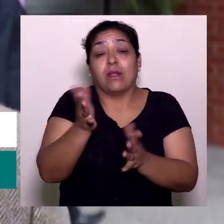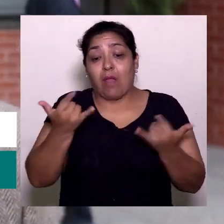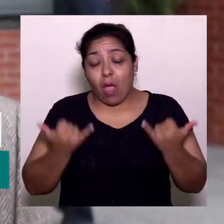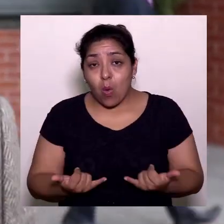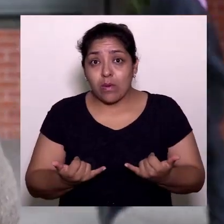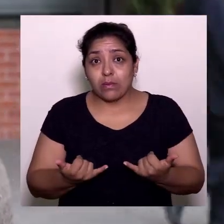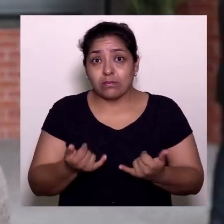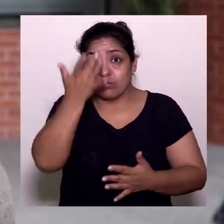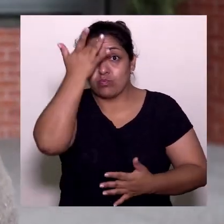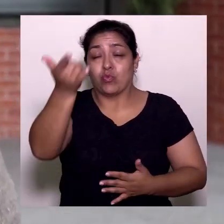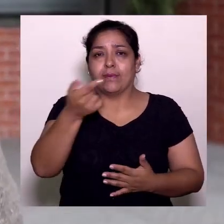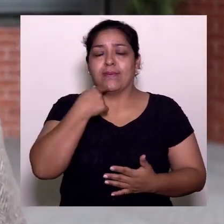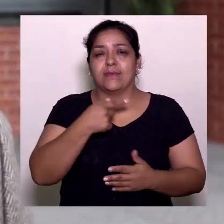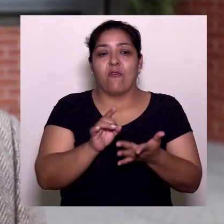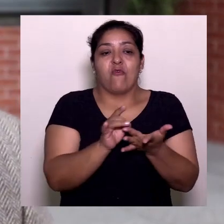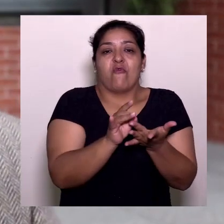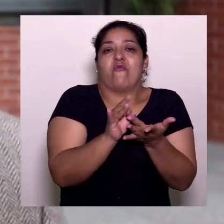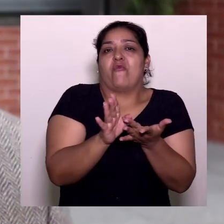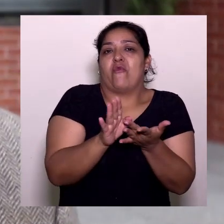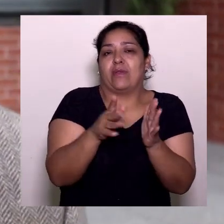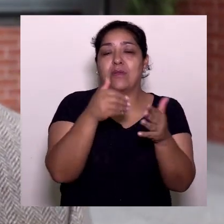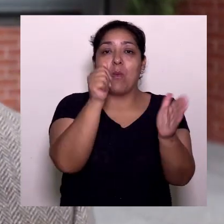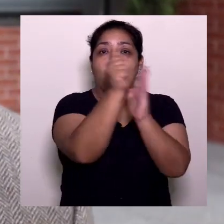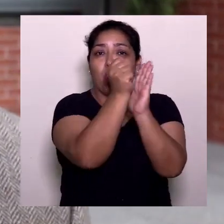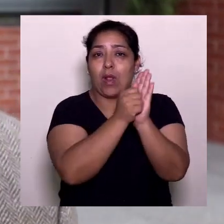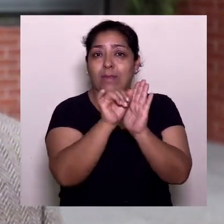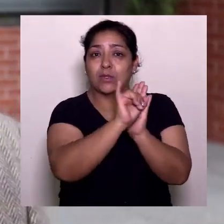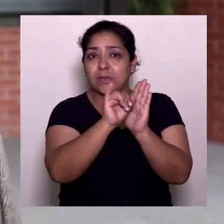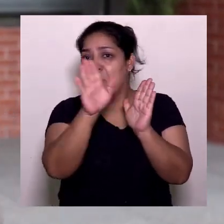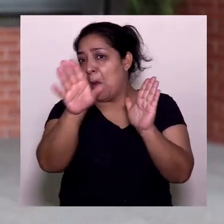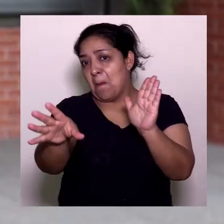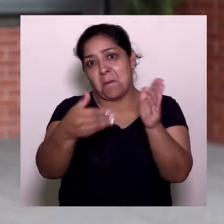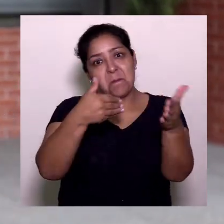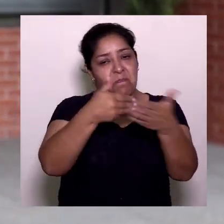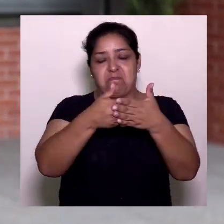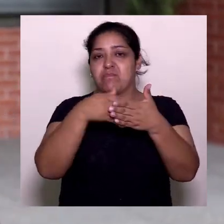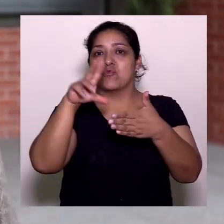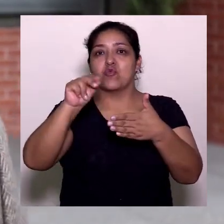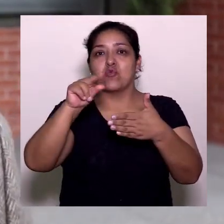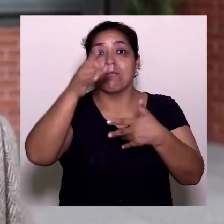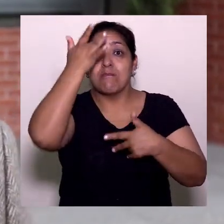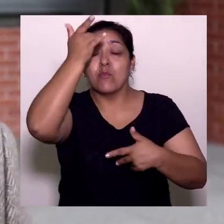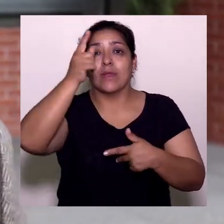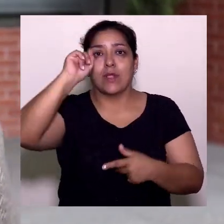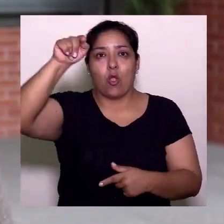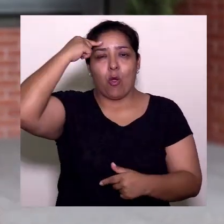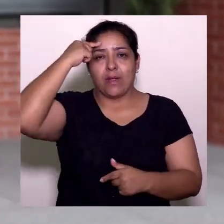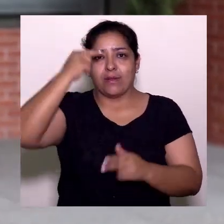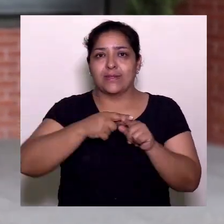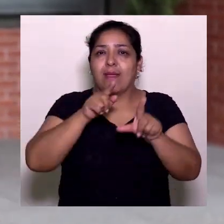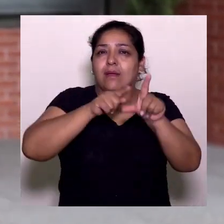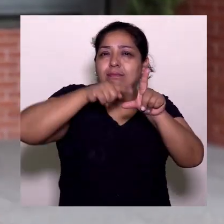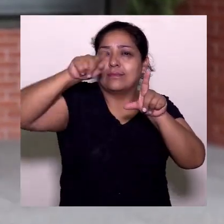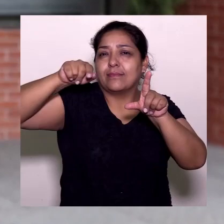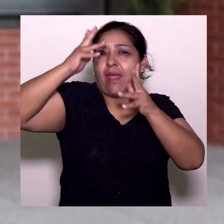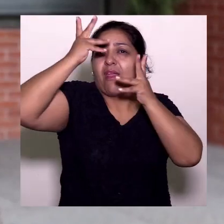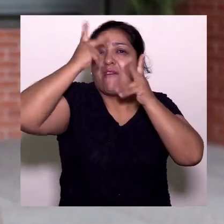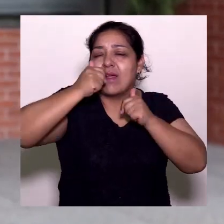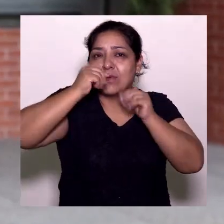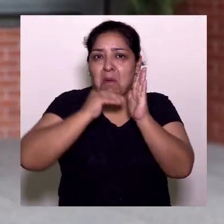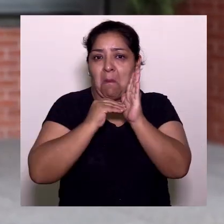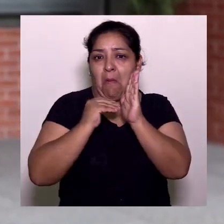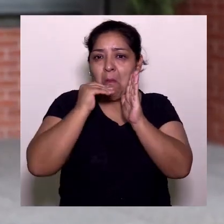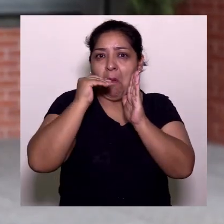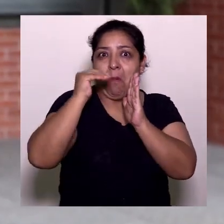afectadas en este momento, que están quedando por fuera de los programas de subsidios del Gobierno Nacional, porque el Gobierno ha subido los estándares de